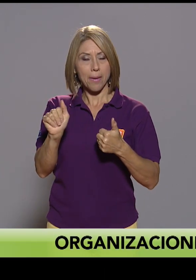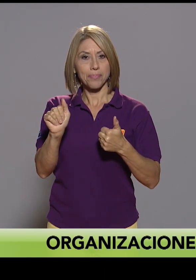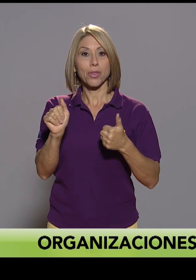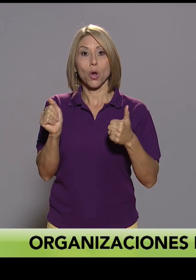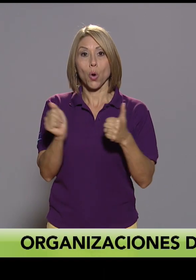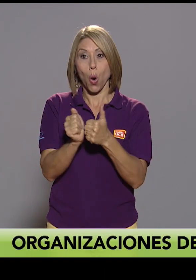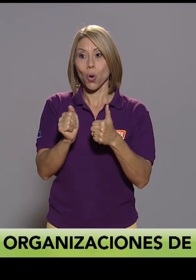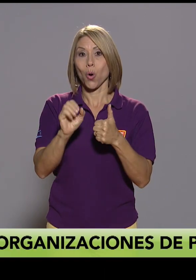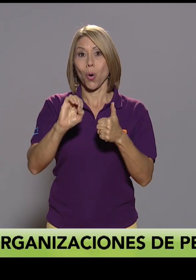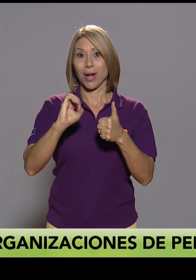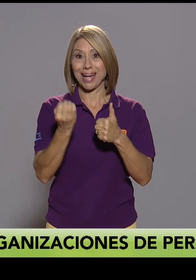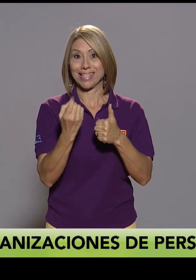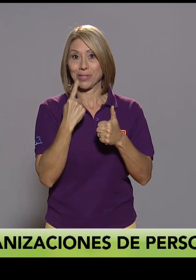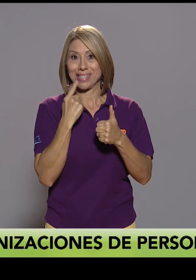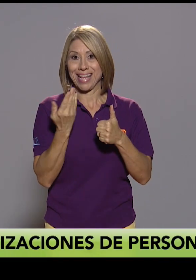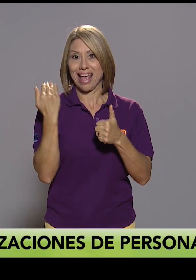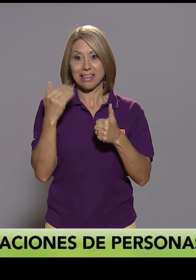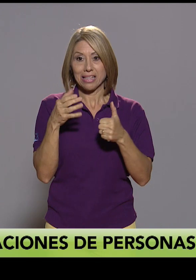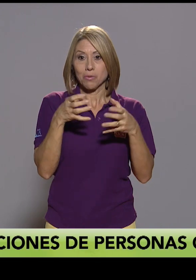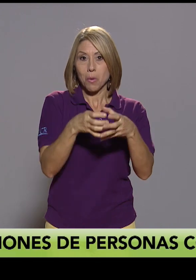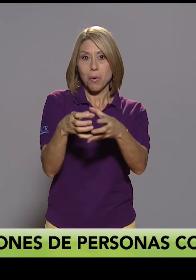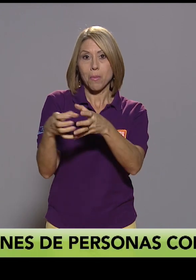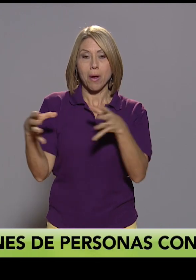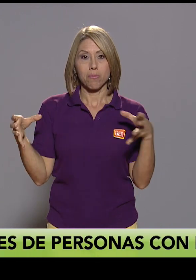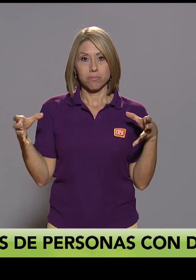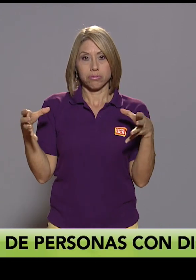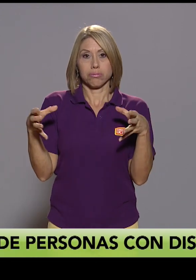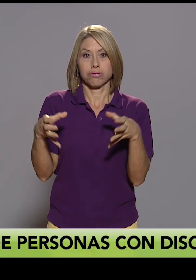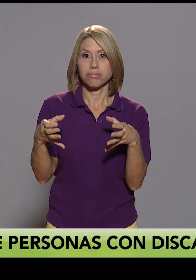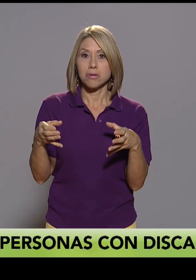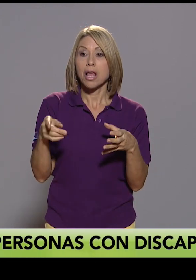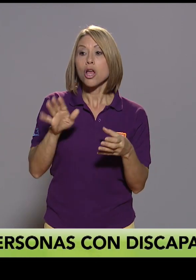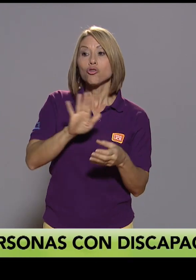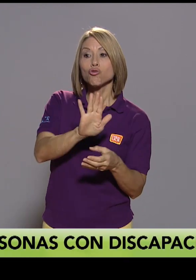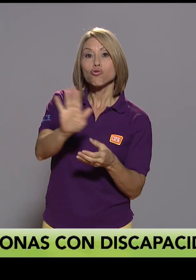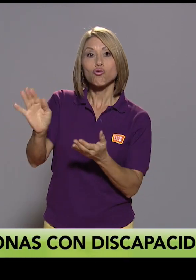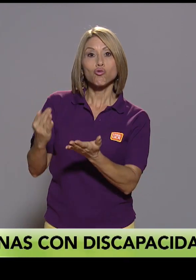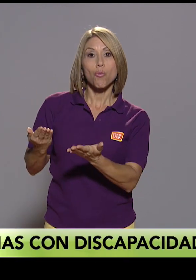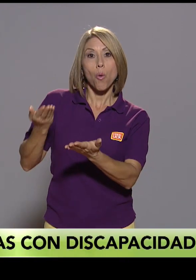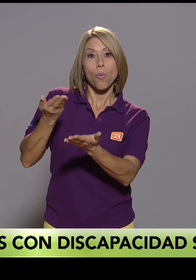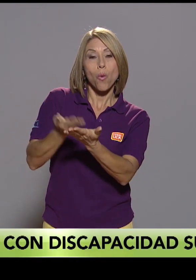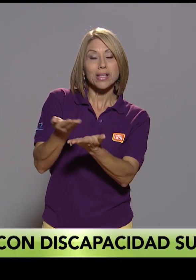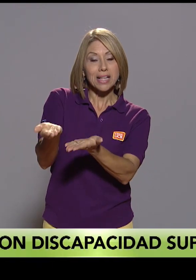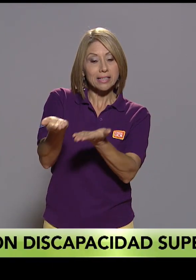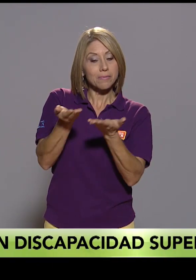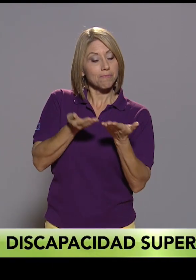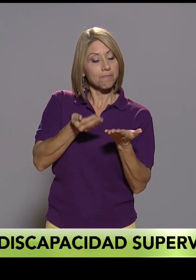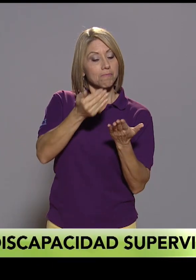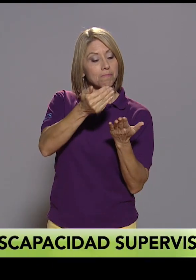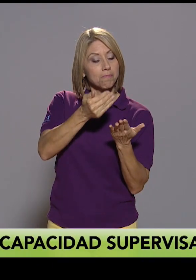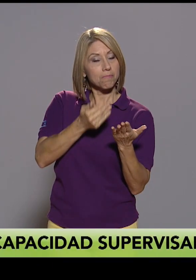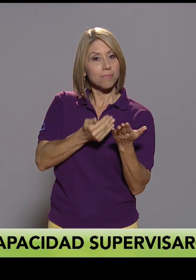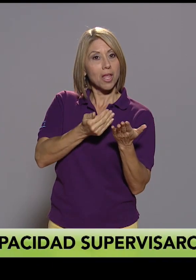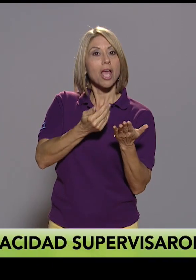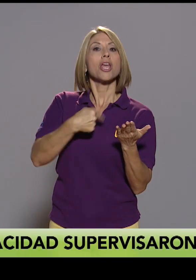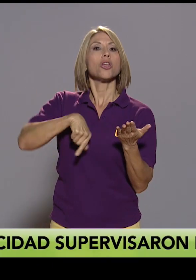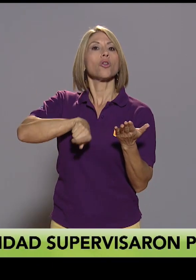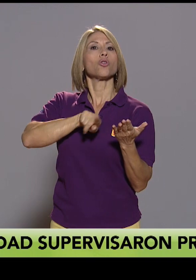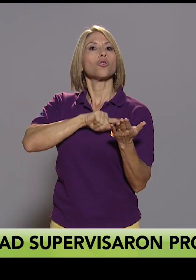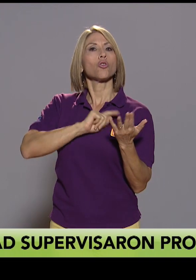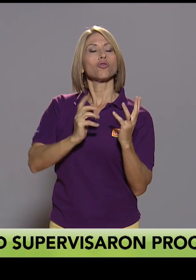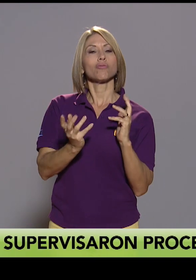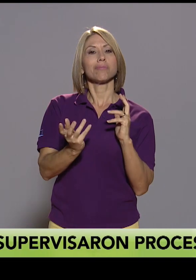con estas organizaciones y recibir tanto sus propuestas y luego nosotros devolver cómo quedaría